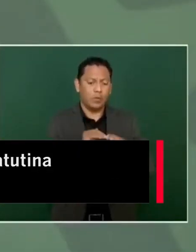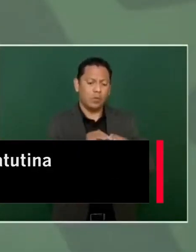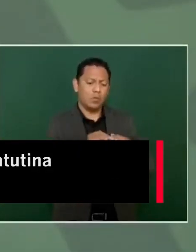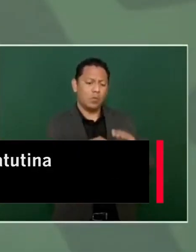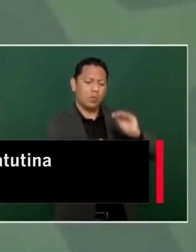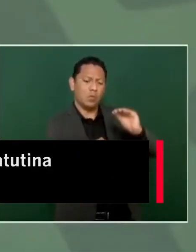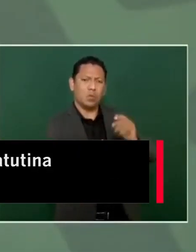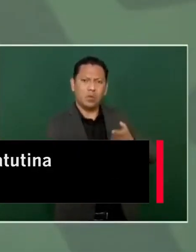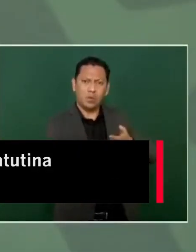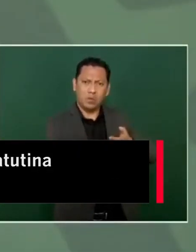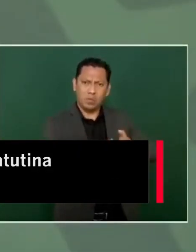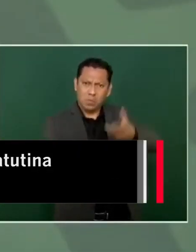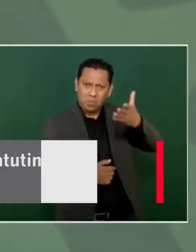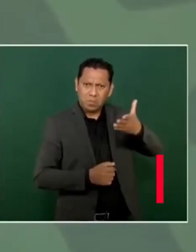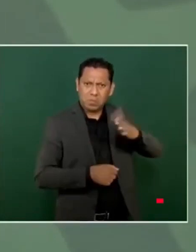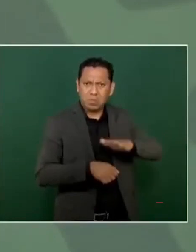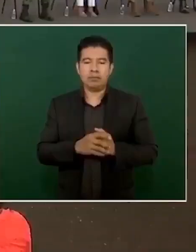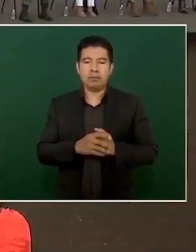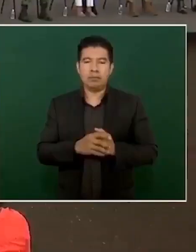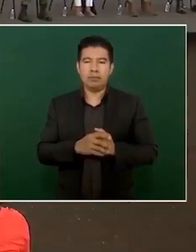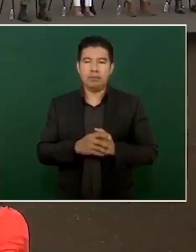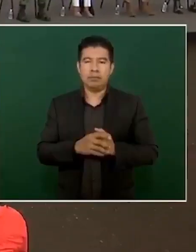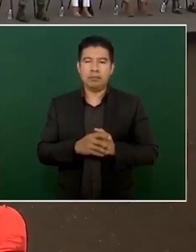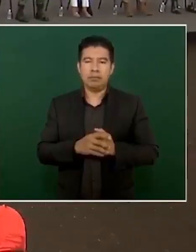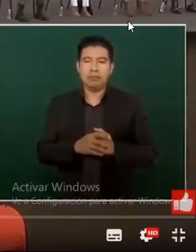conferencia Matutina De este viernes